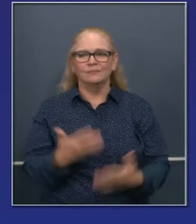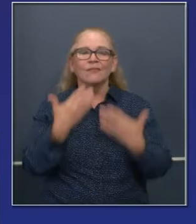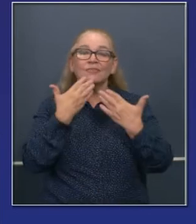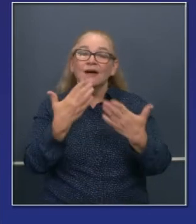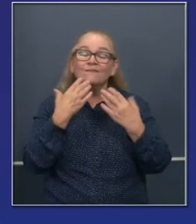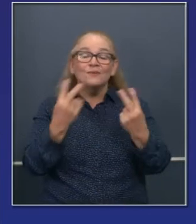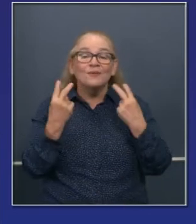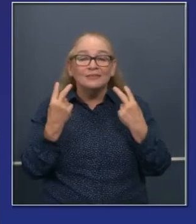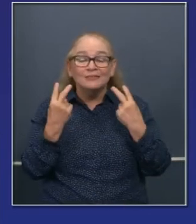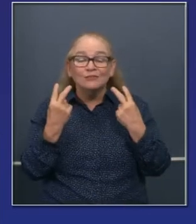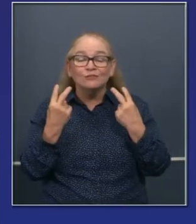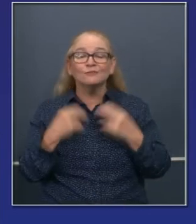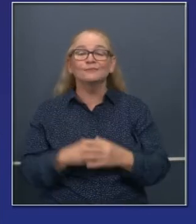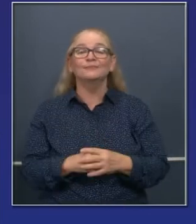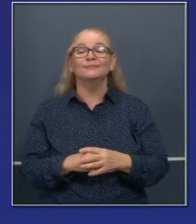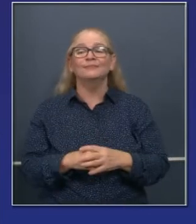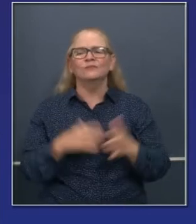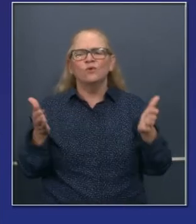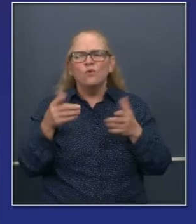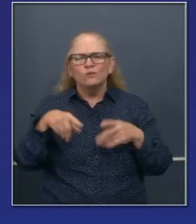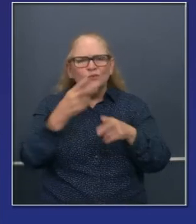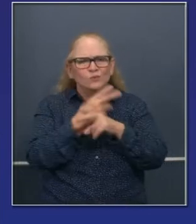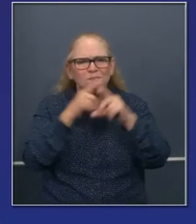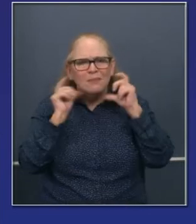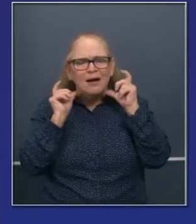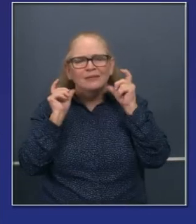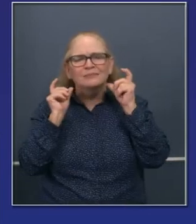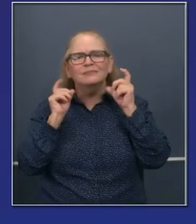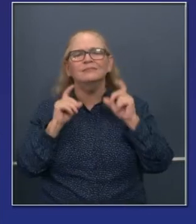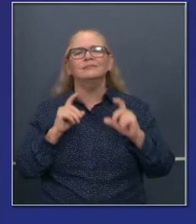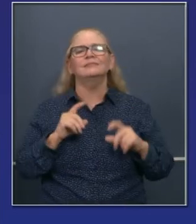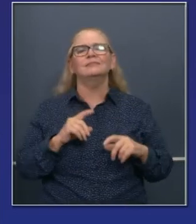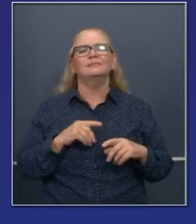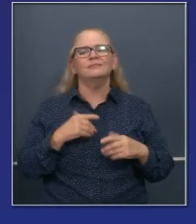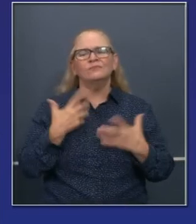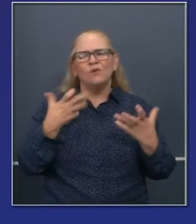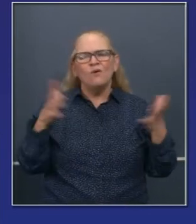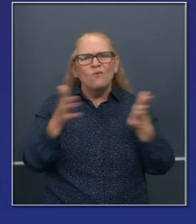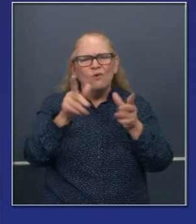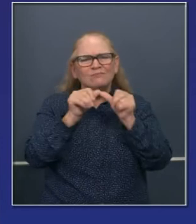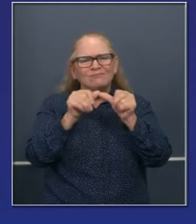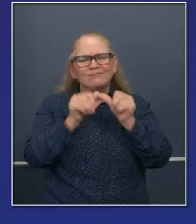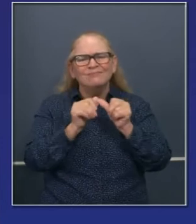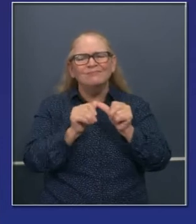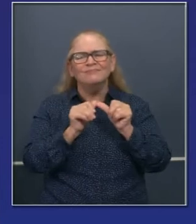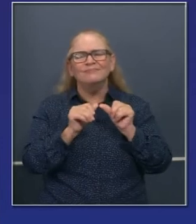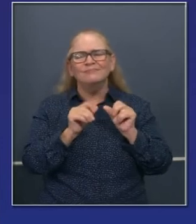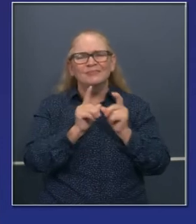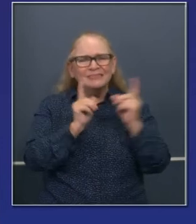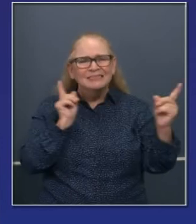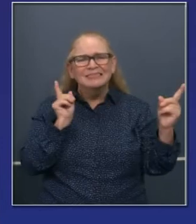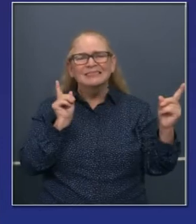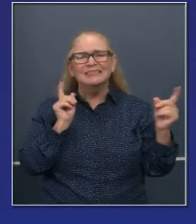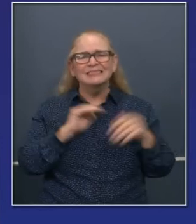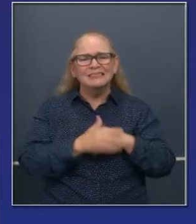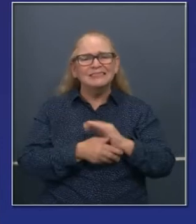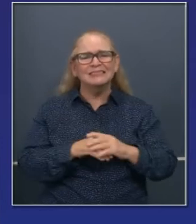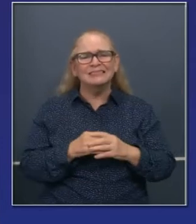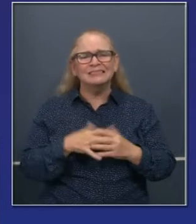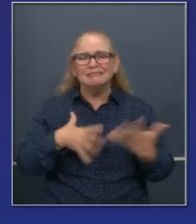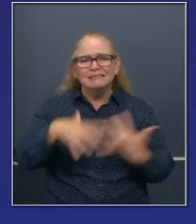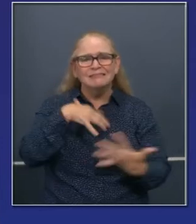presentación. Como siempre, les alentamos a que se pongan sus mascarillas. Queremos que los números sigan bajando. Pónganse sus mascarillas.